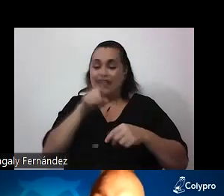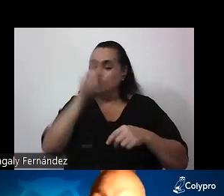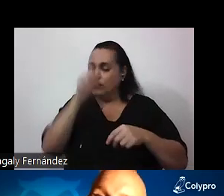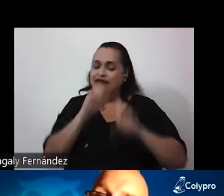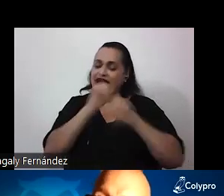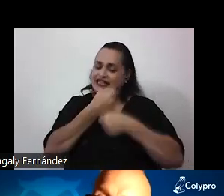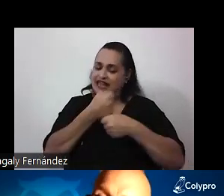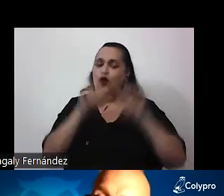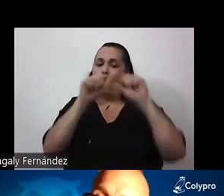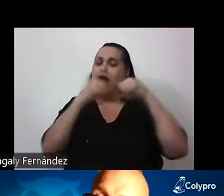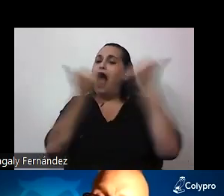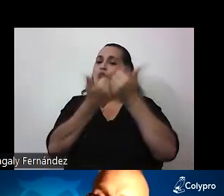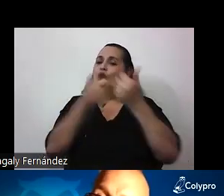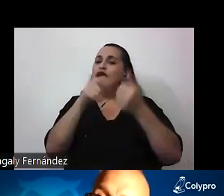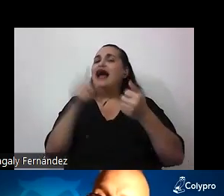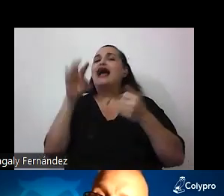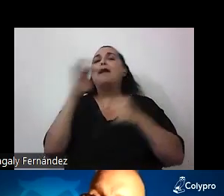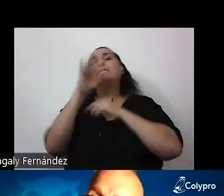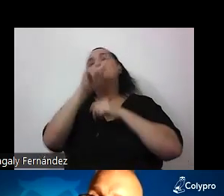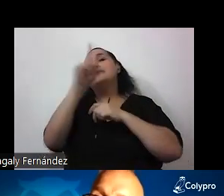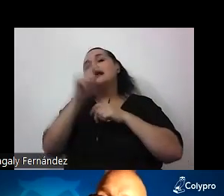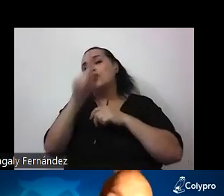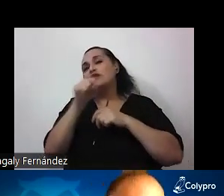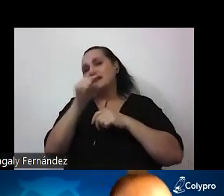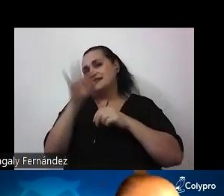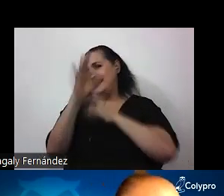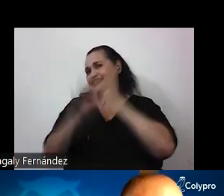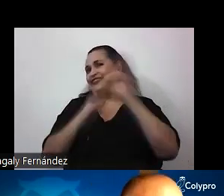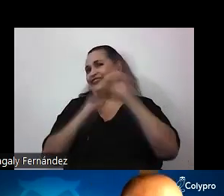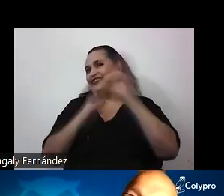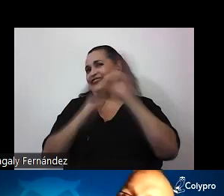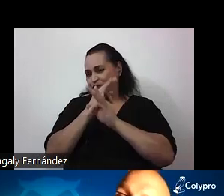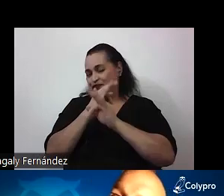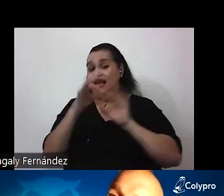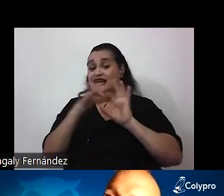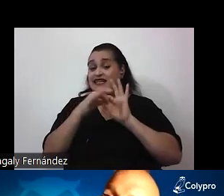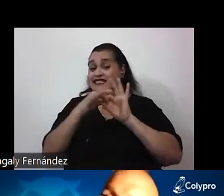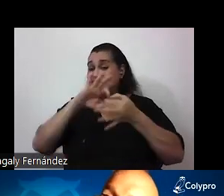preguntas de este estilo en el momento inicial de la secuencia didáctica